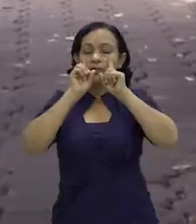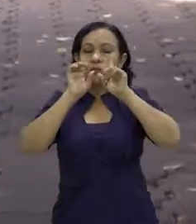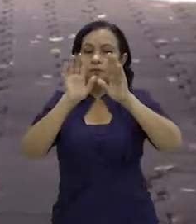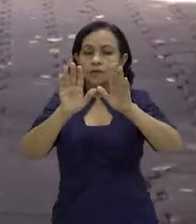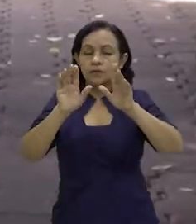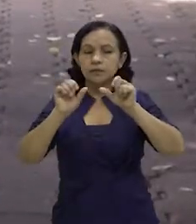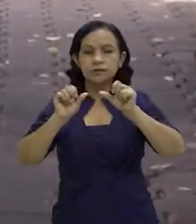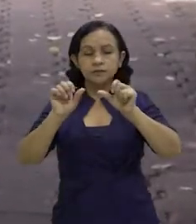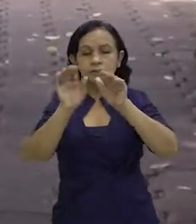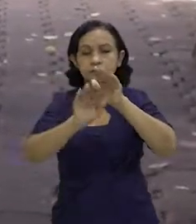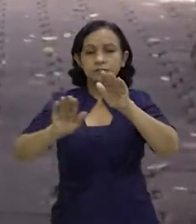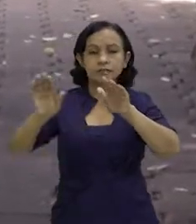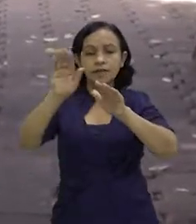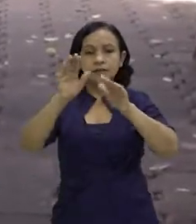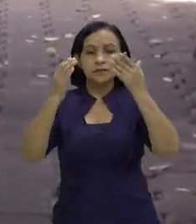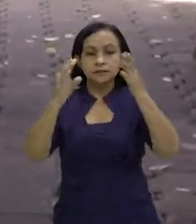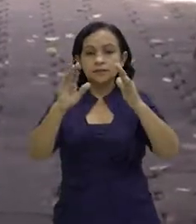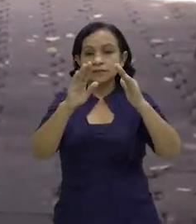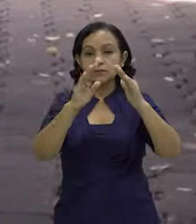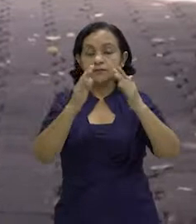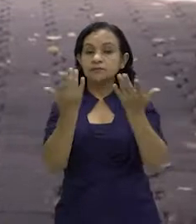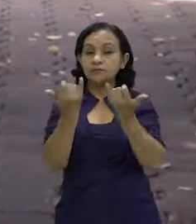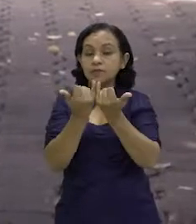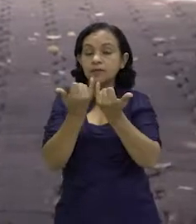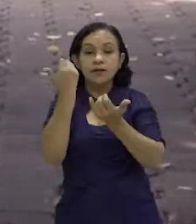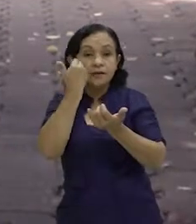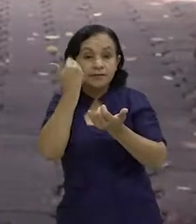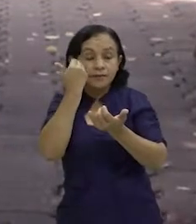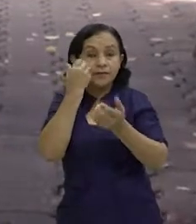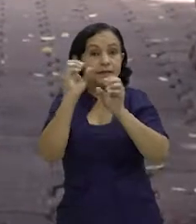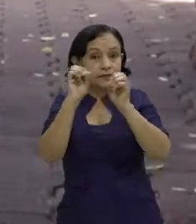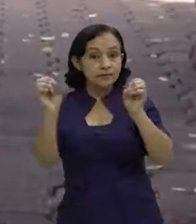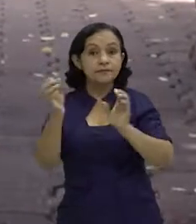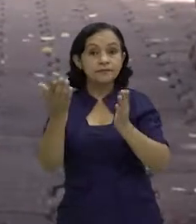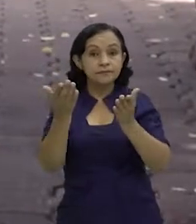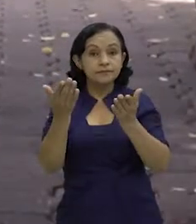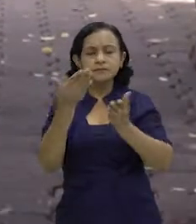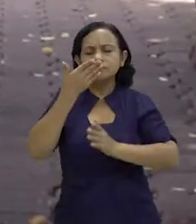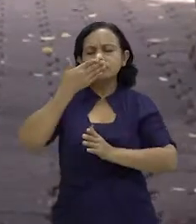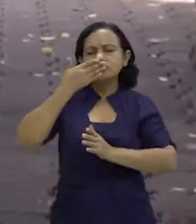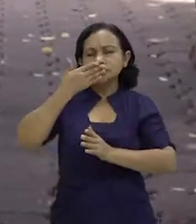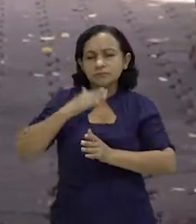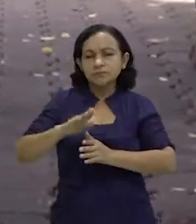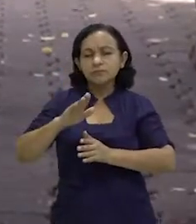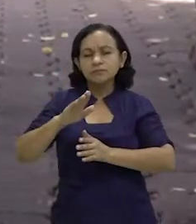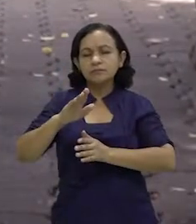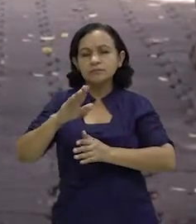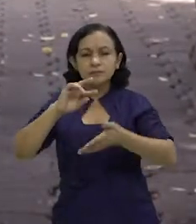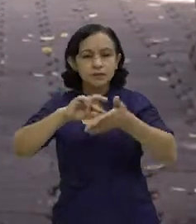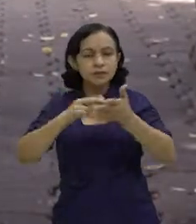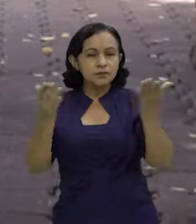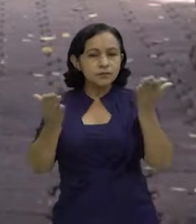cuidado con la basura, por sobre todas las cosas, nos va a reducir las enfermedades. Mire, esa es una mala concepción